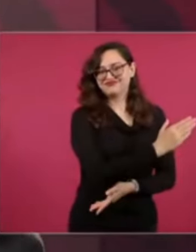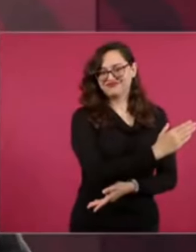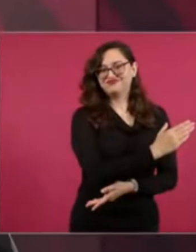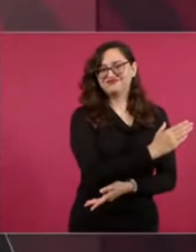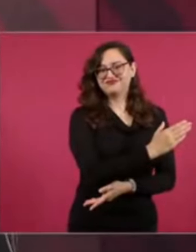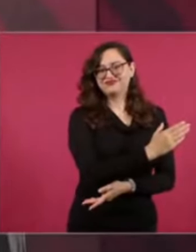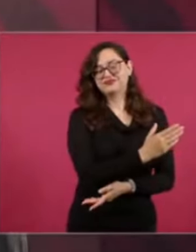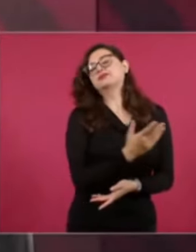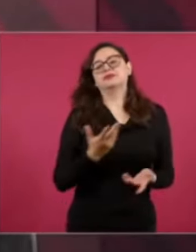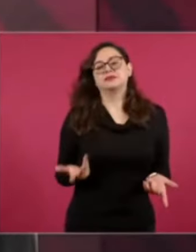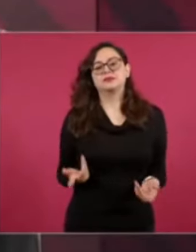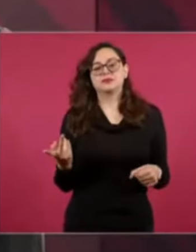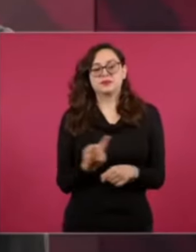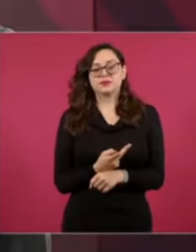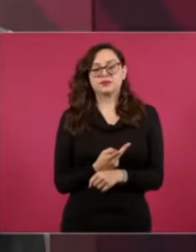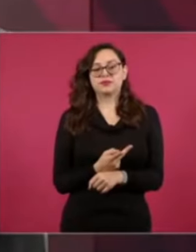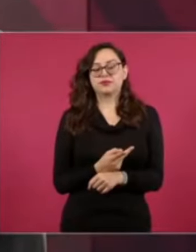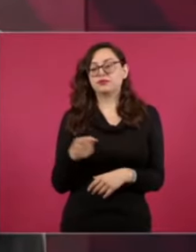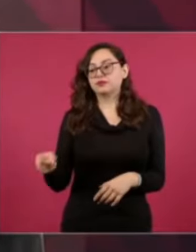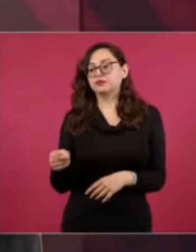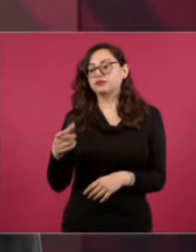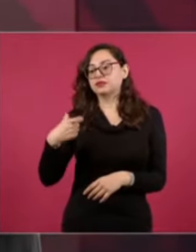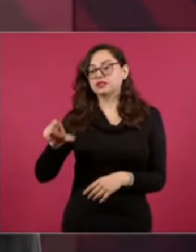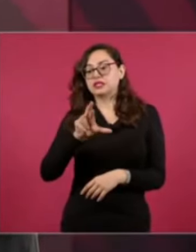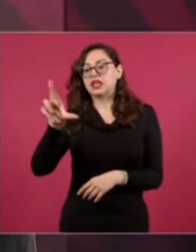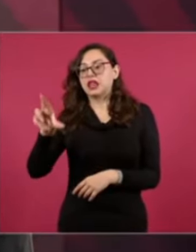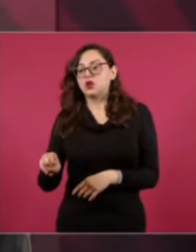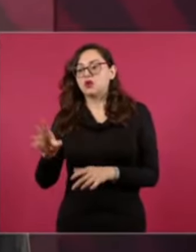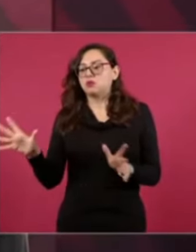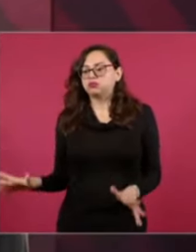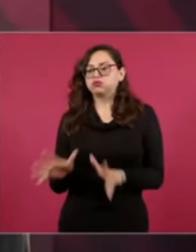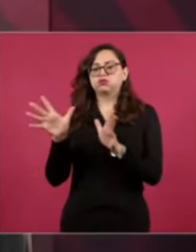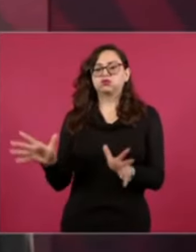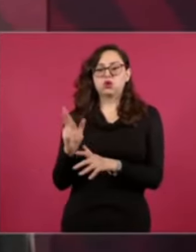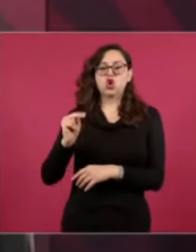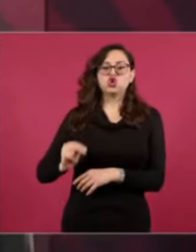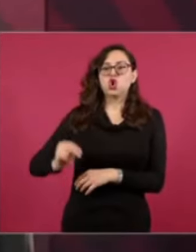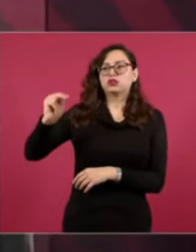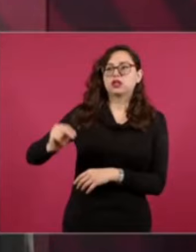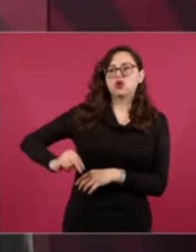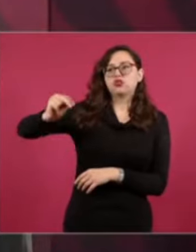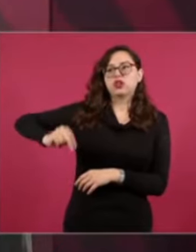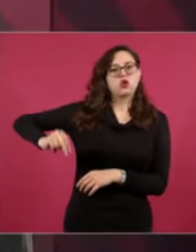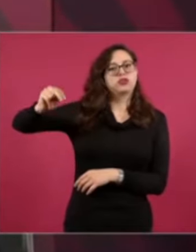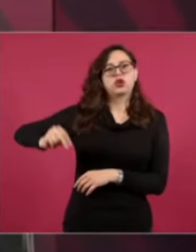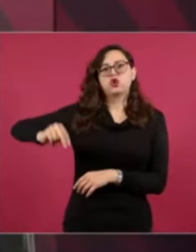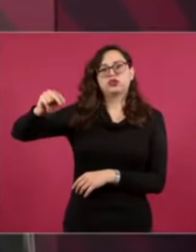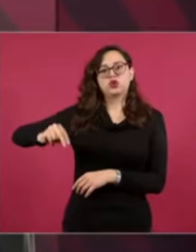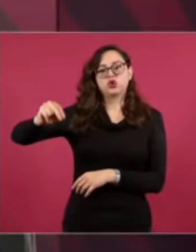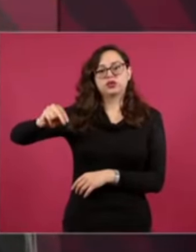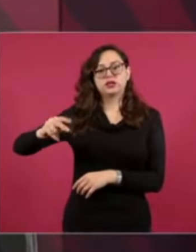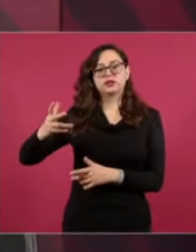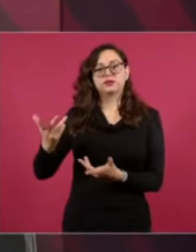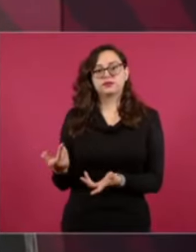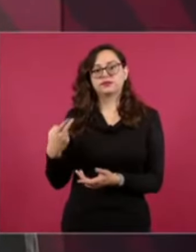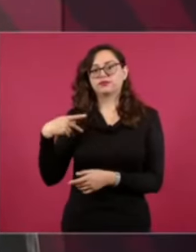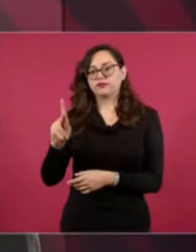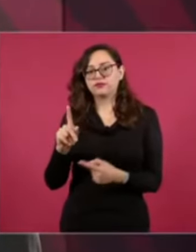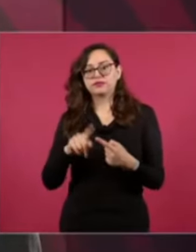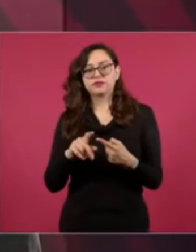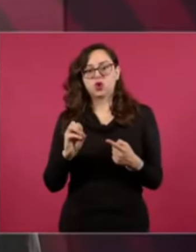Todo su desarrollo. Era. En el norte. De. Quintana Roo. Pero. Otompe Blanco.